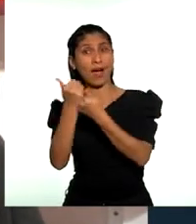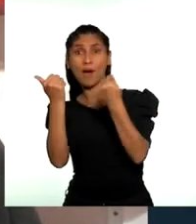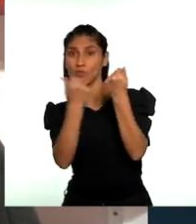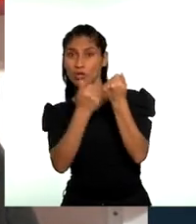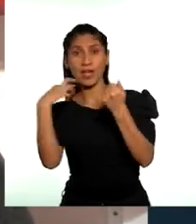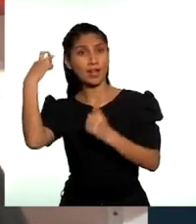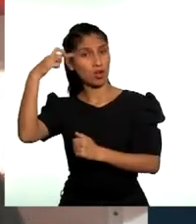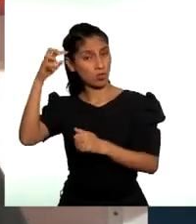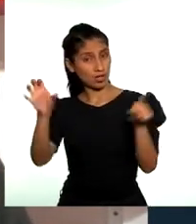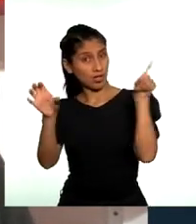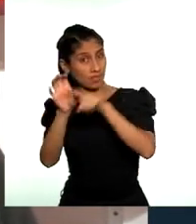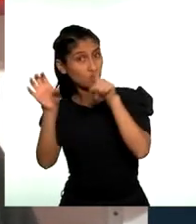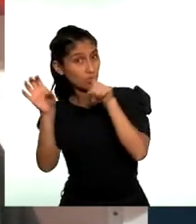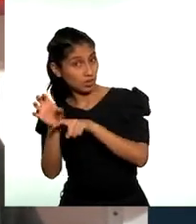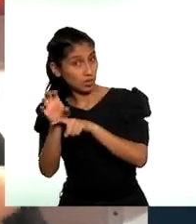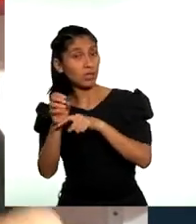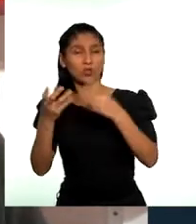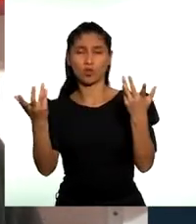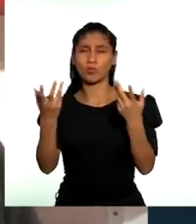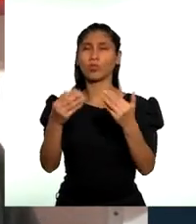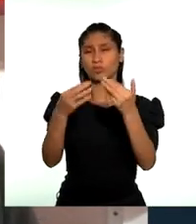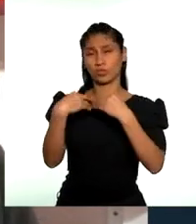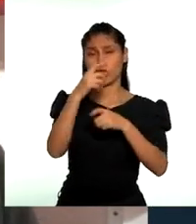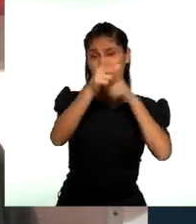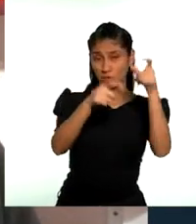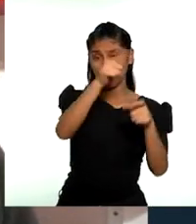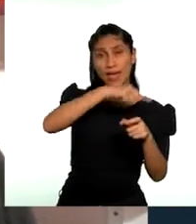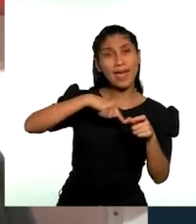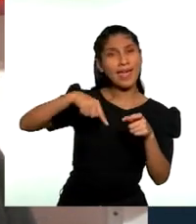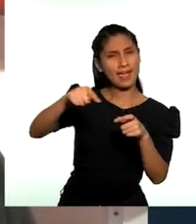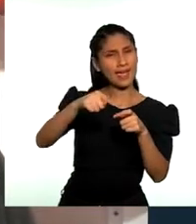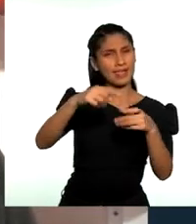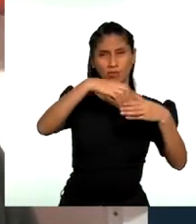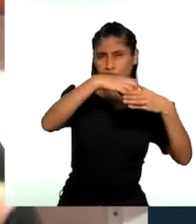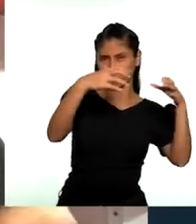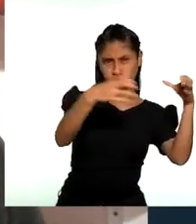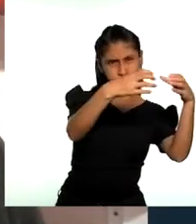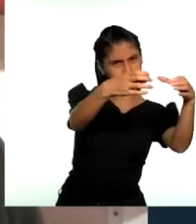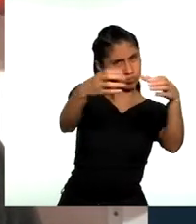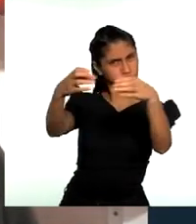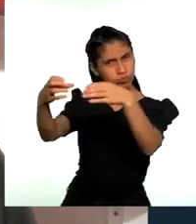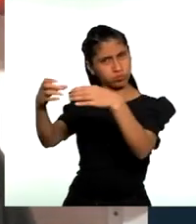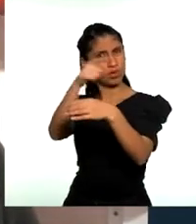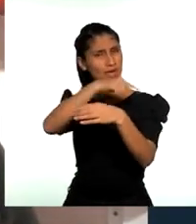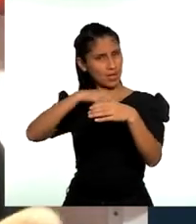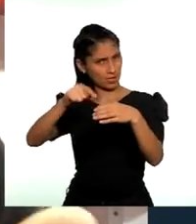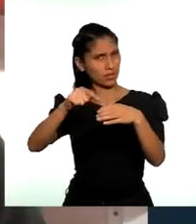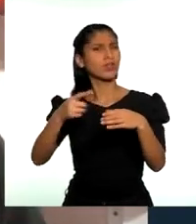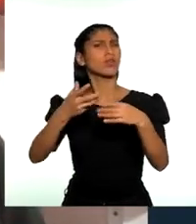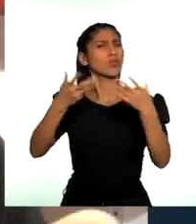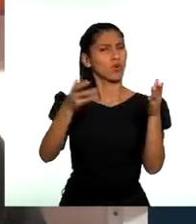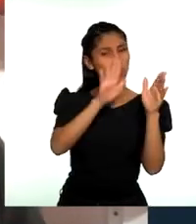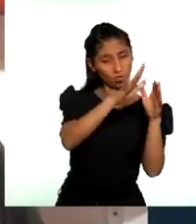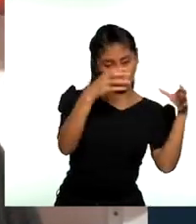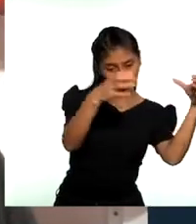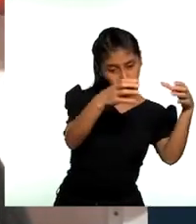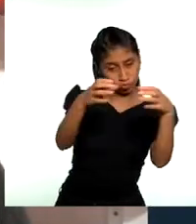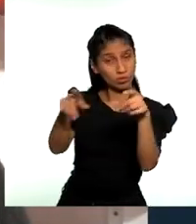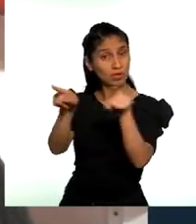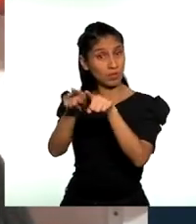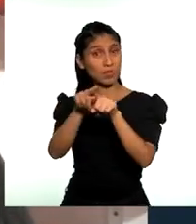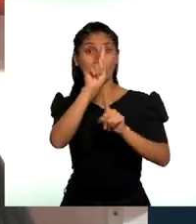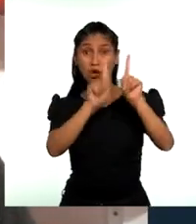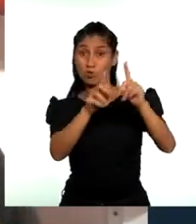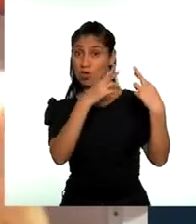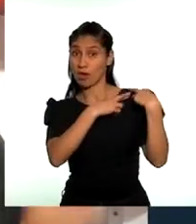indígenas en representación de sus pueblos a través de sus organizaciones o como representantes de estos,